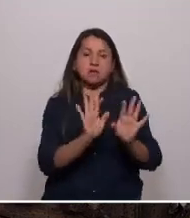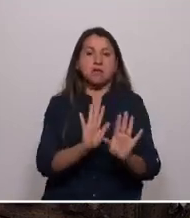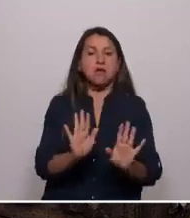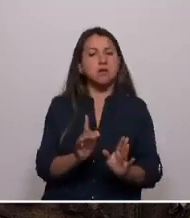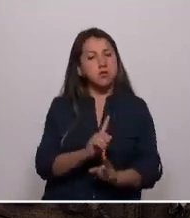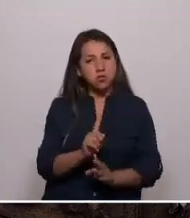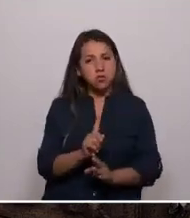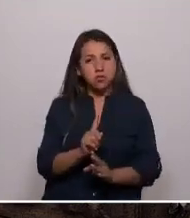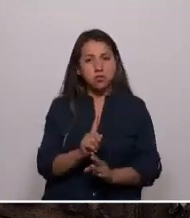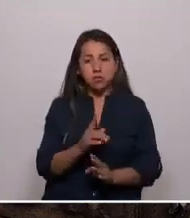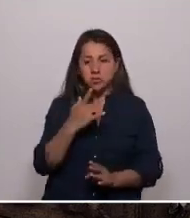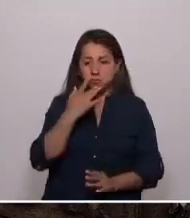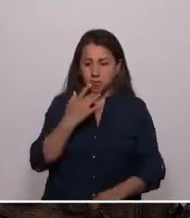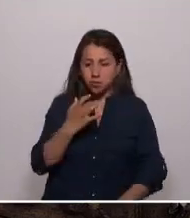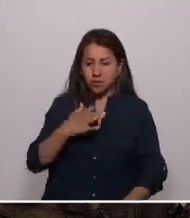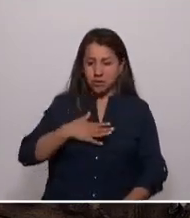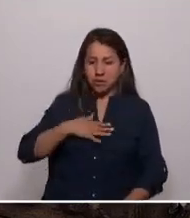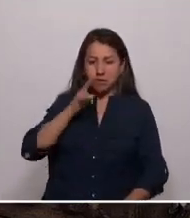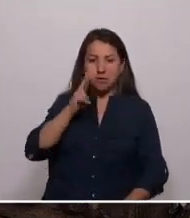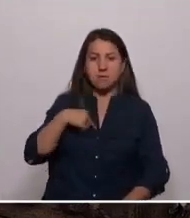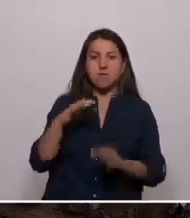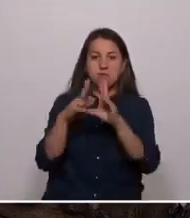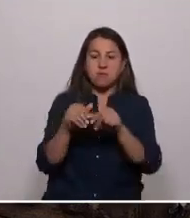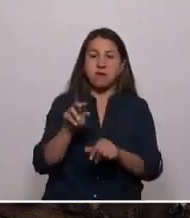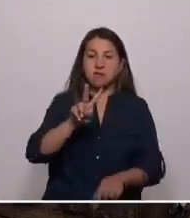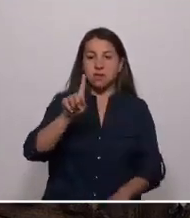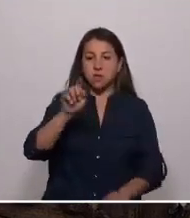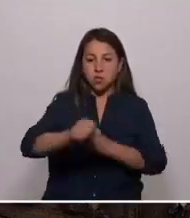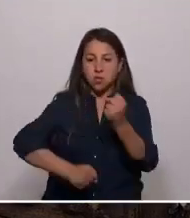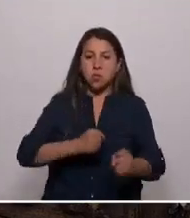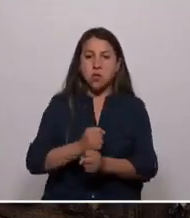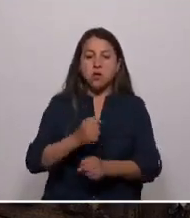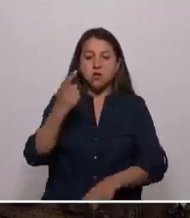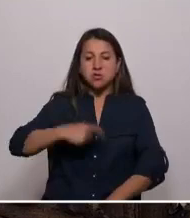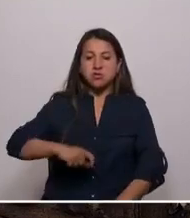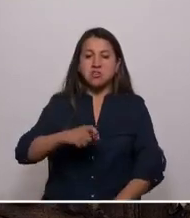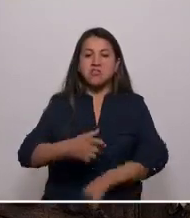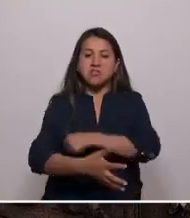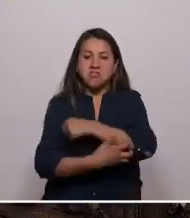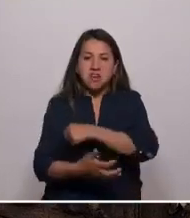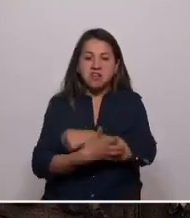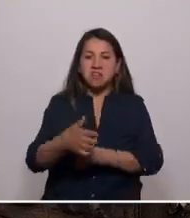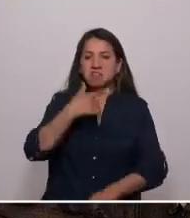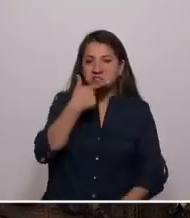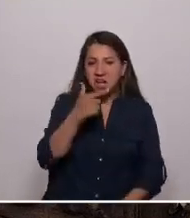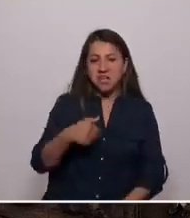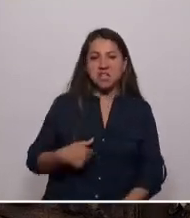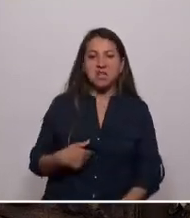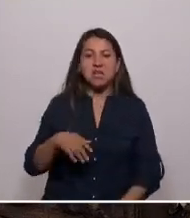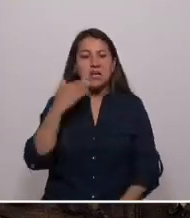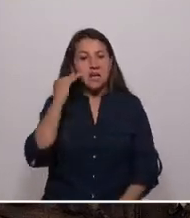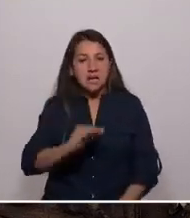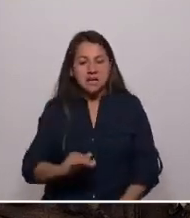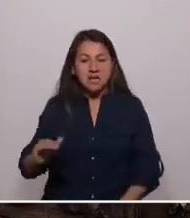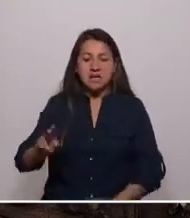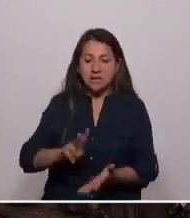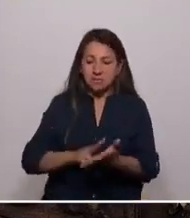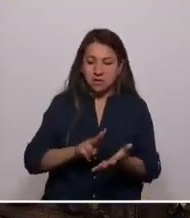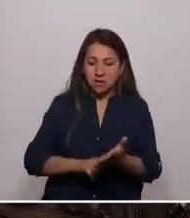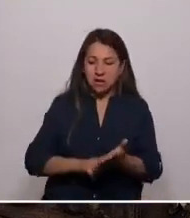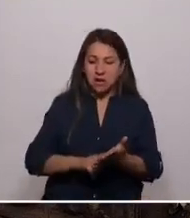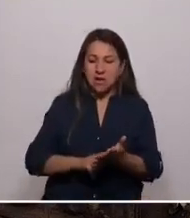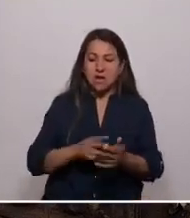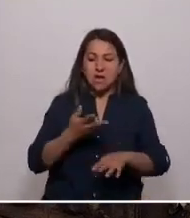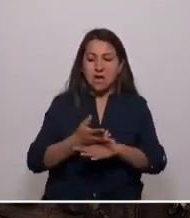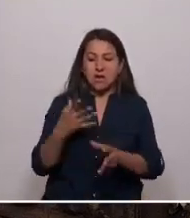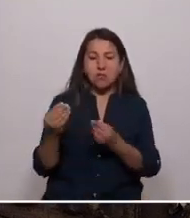normalizó mi familia. Tengo 21 años. Soy la pendeja flaite, la rota, la picante, la india. Militante de las juventudes comunistas